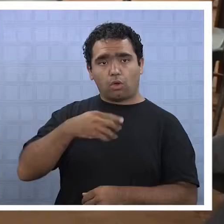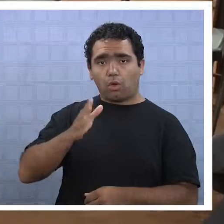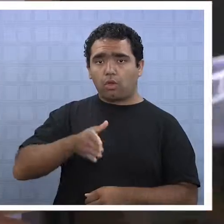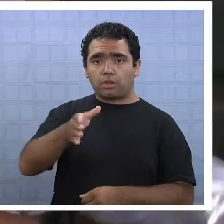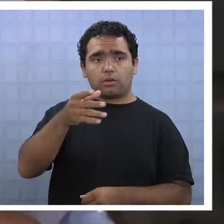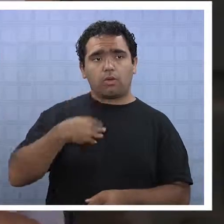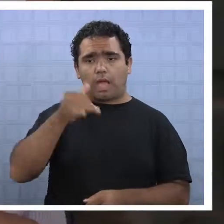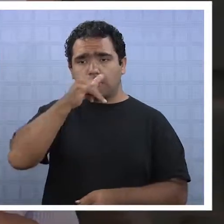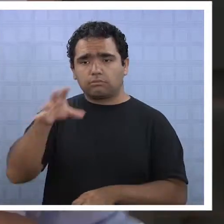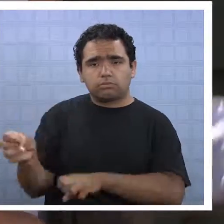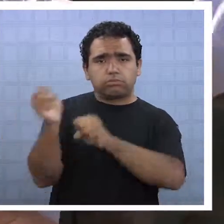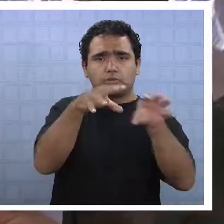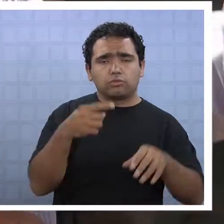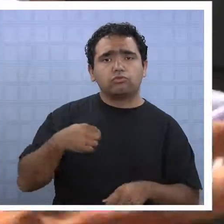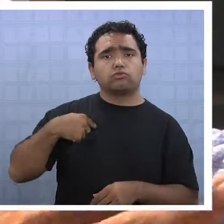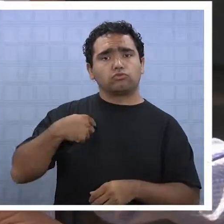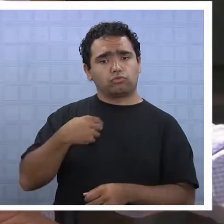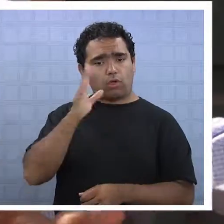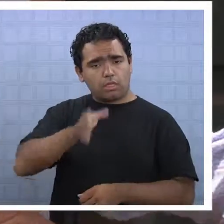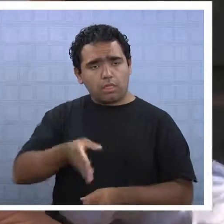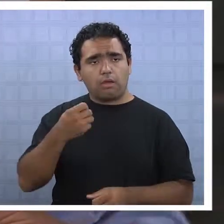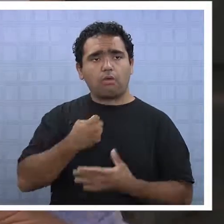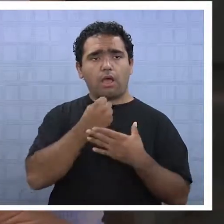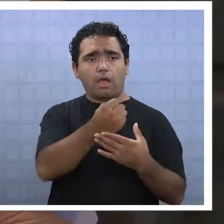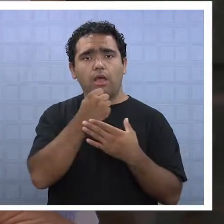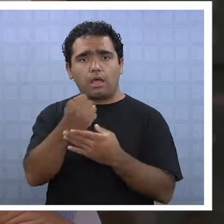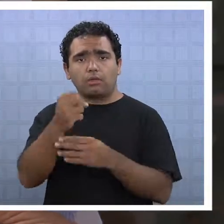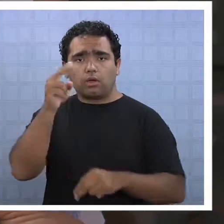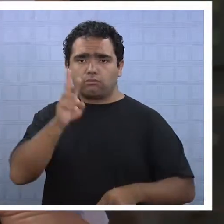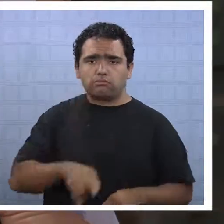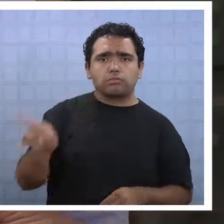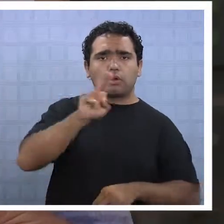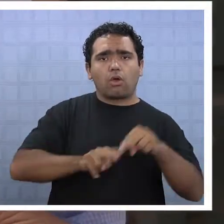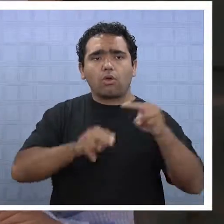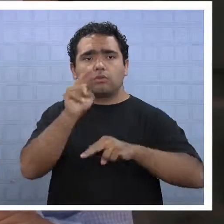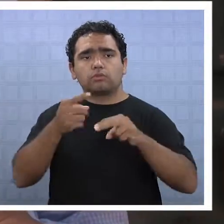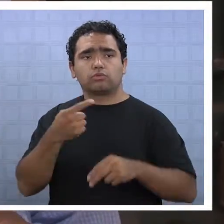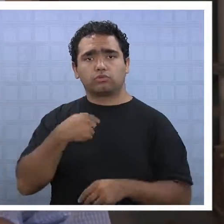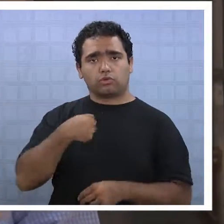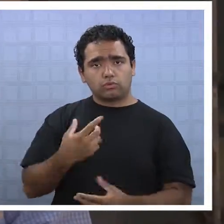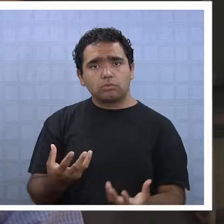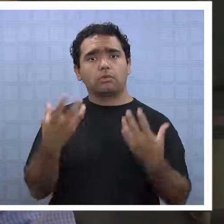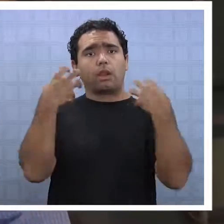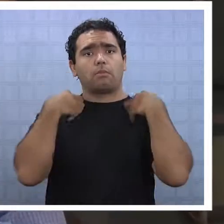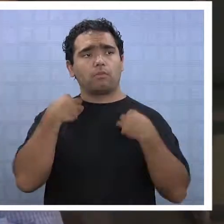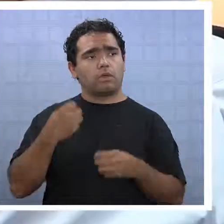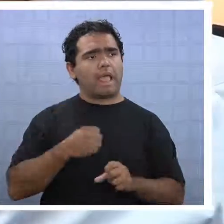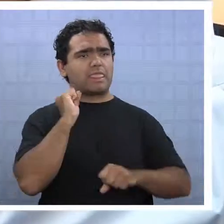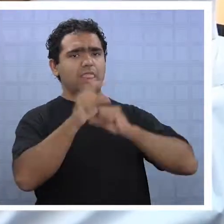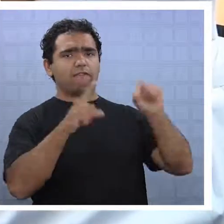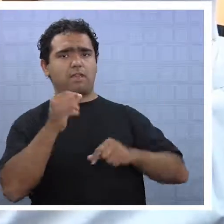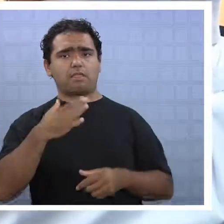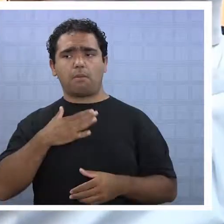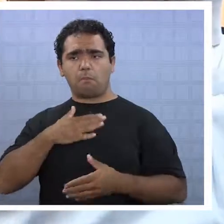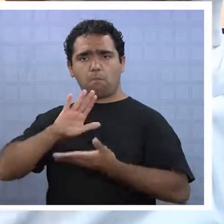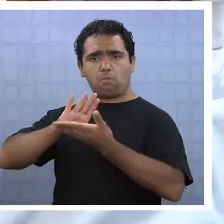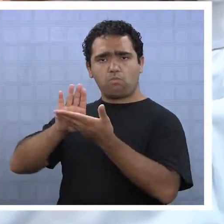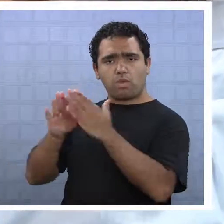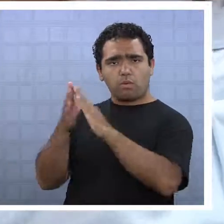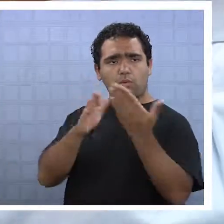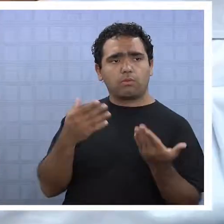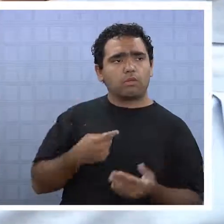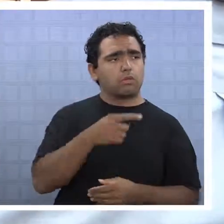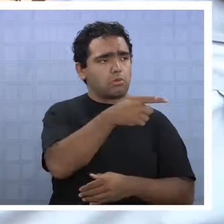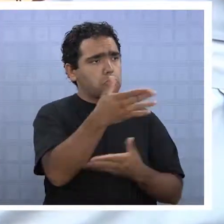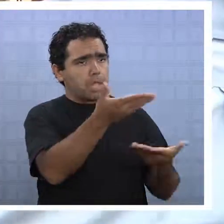basura, soy yo el que tengo que poner al jardín, soy yo el que tengo que ayudar a que se reconstruya. Soy yo el que voy a defender a mi pueblo y usted no me dan los